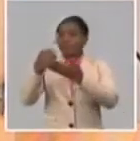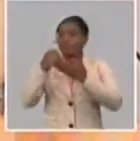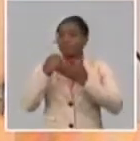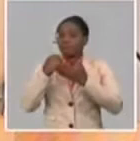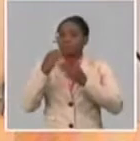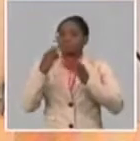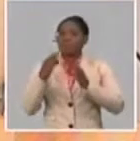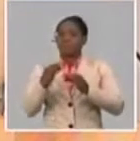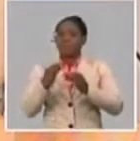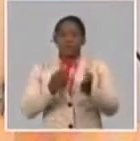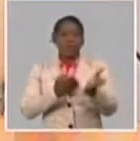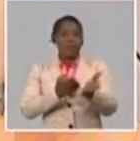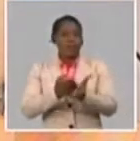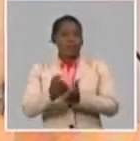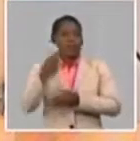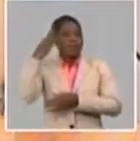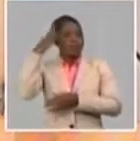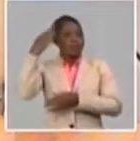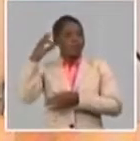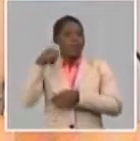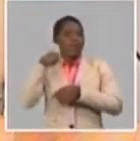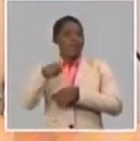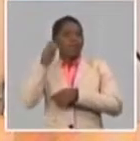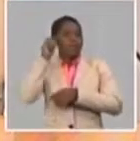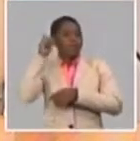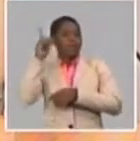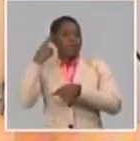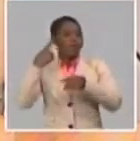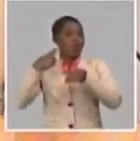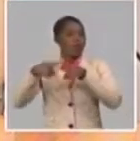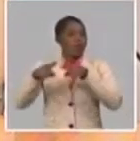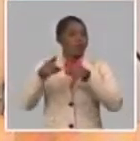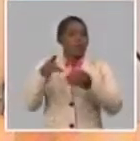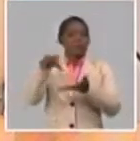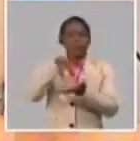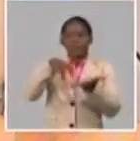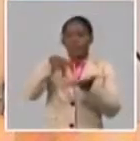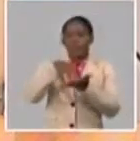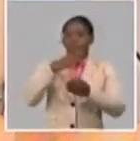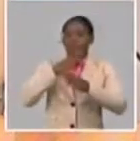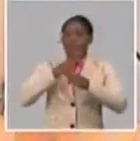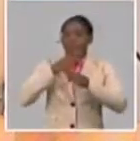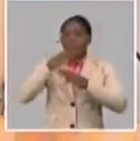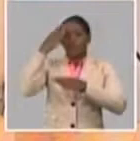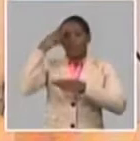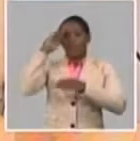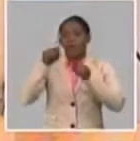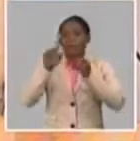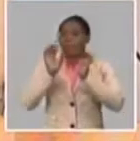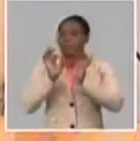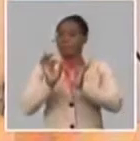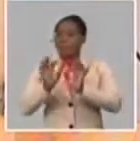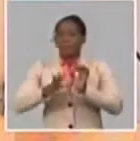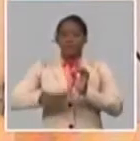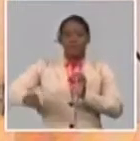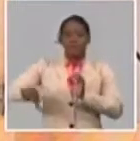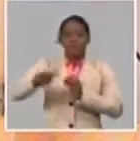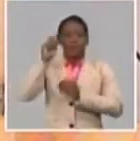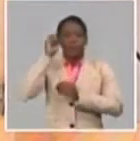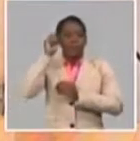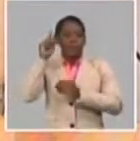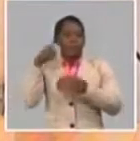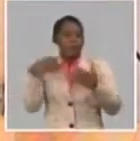la carrera de psicología. Hay experiencias en Santiago, Cuba, con equipos multidisciplinarios, que va aplicar una experiencia que tuvieron con el